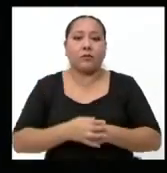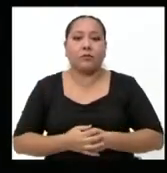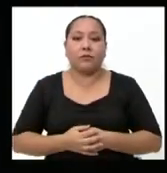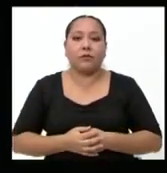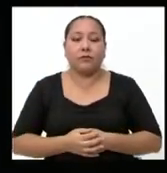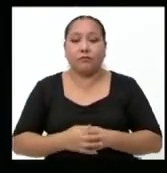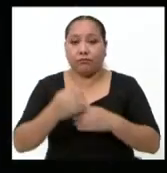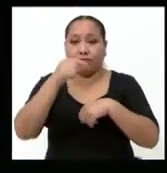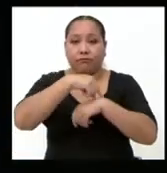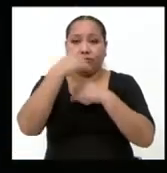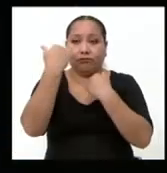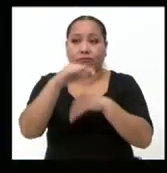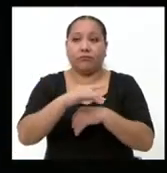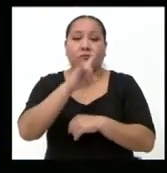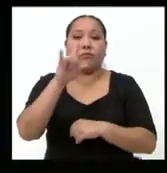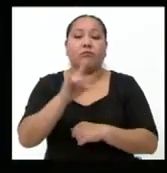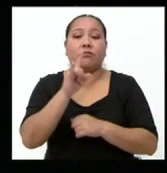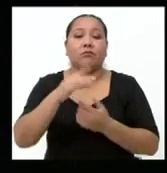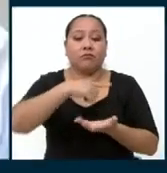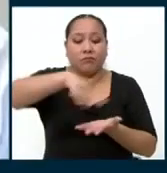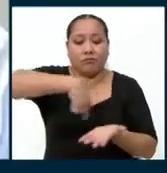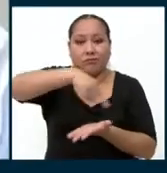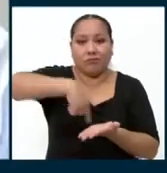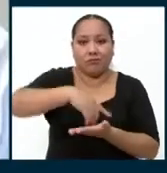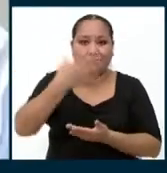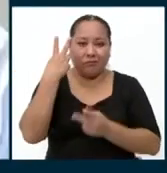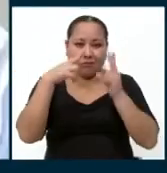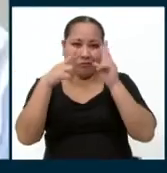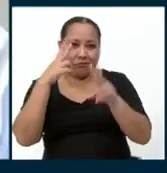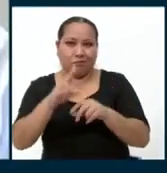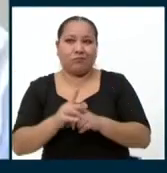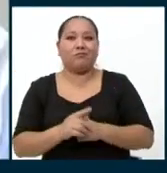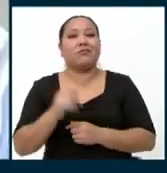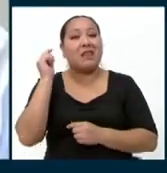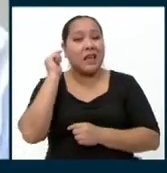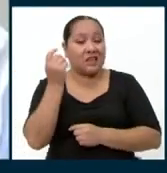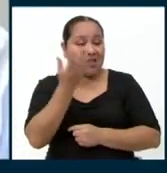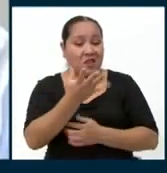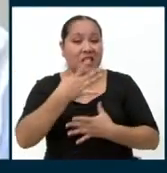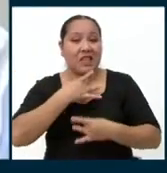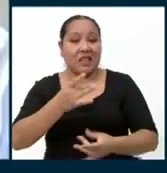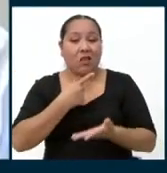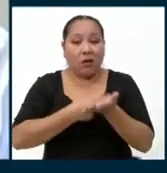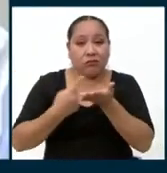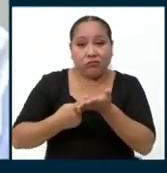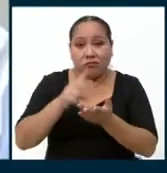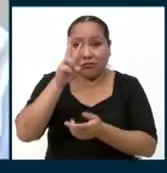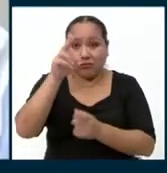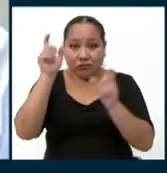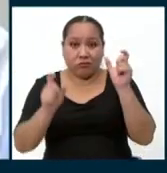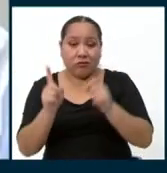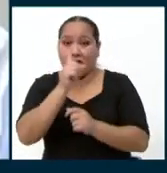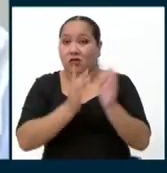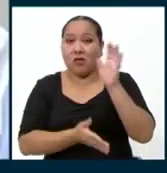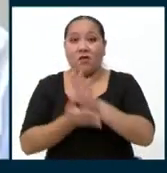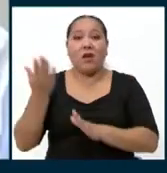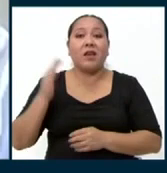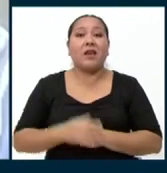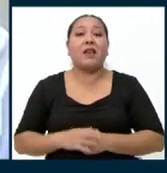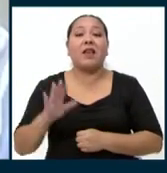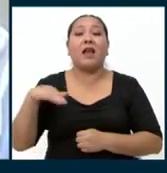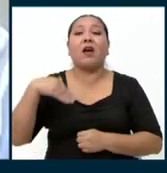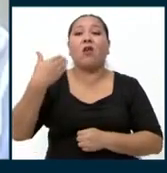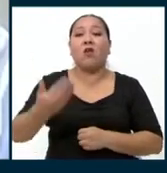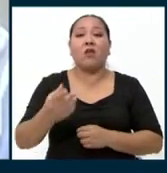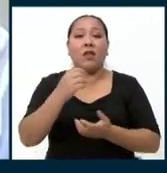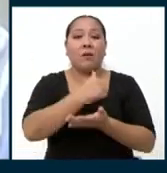Perfecto, tiempo cumplido, hemos utilizado nuestra ruleta, hemos sido testigos del interesante debate de estos dos candidatos. Ahora no se vayan, porque en el siguiente